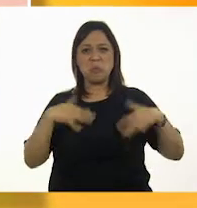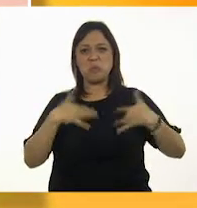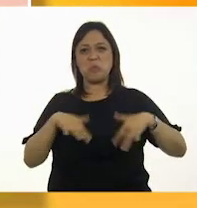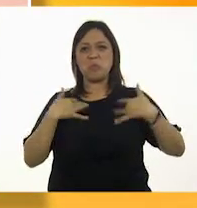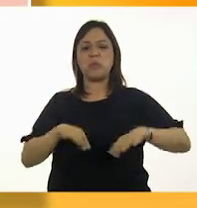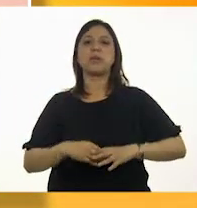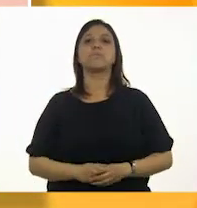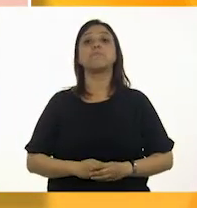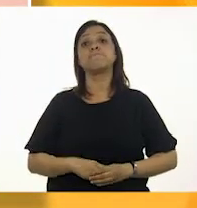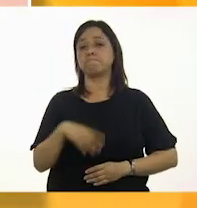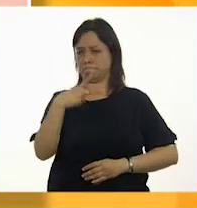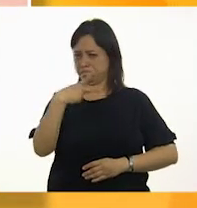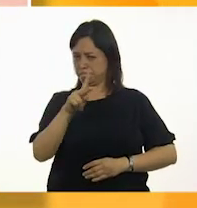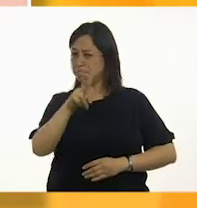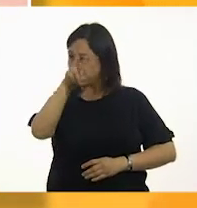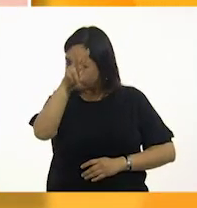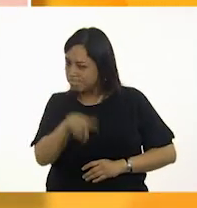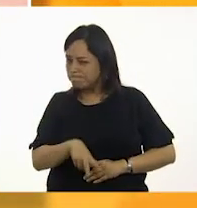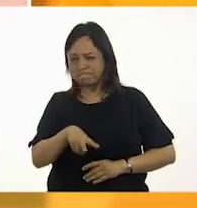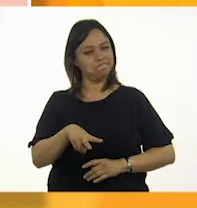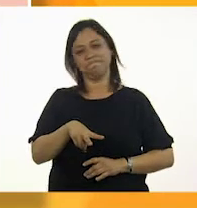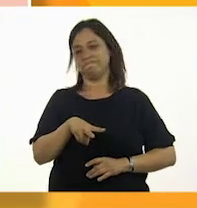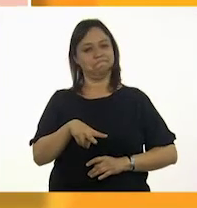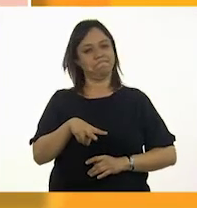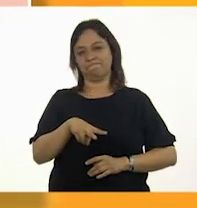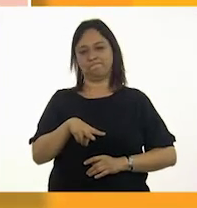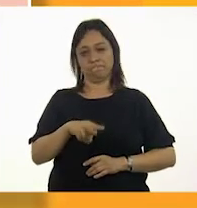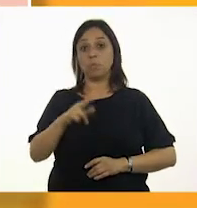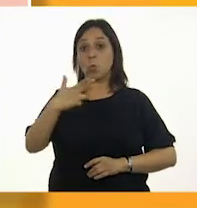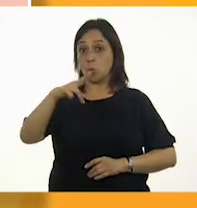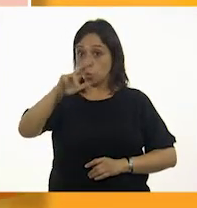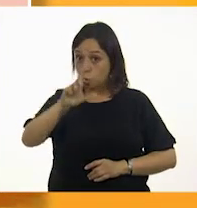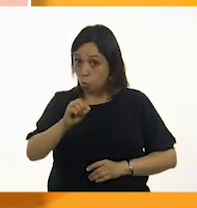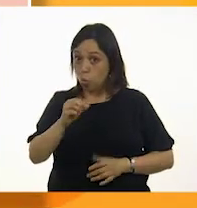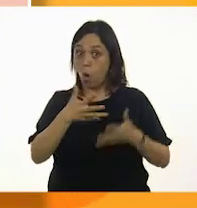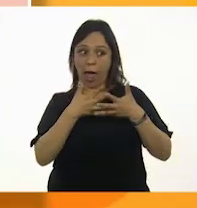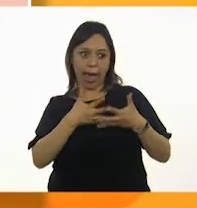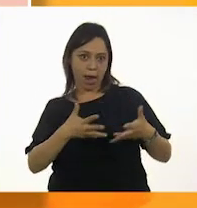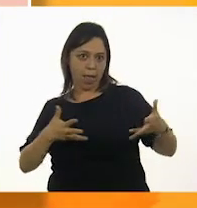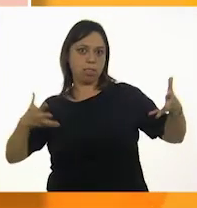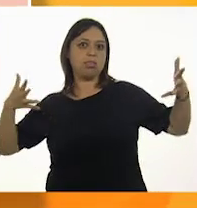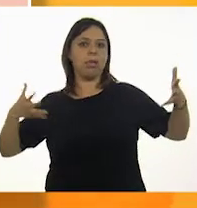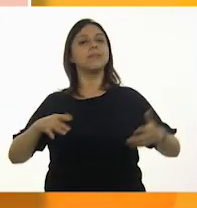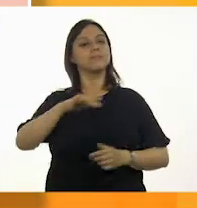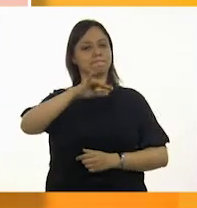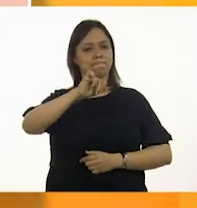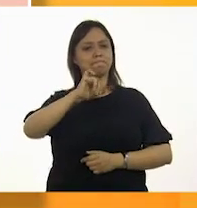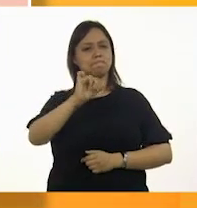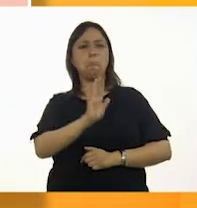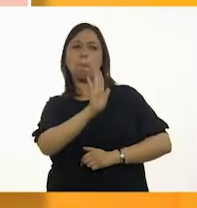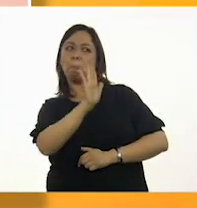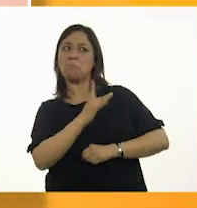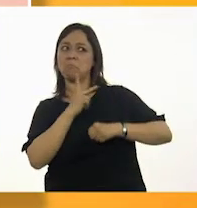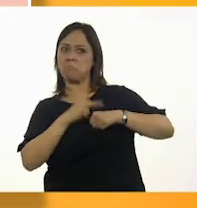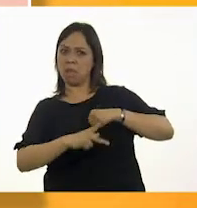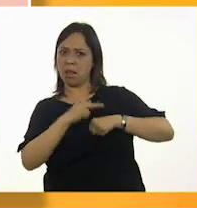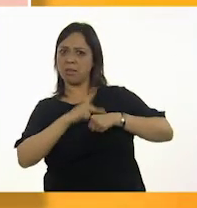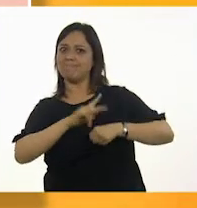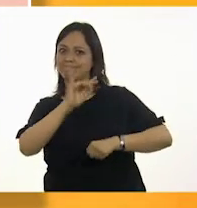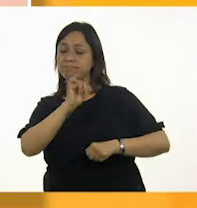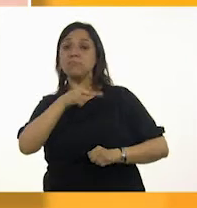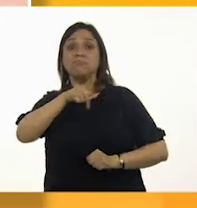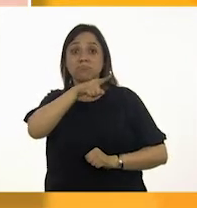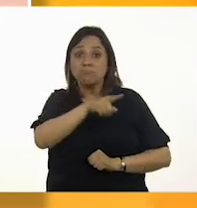Pero no todo es verdad. Es cierto que Hugo es grande y puede parecer peligroso, pero es